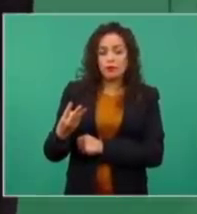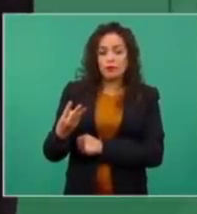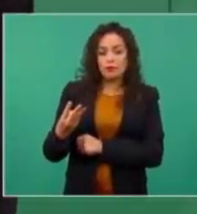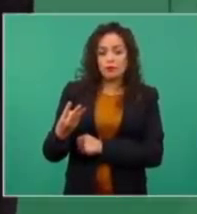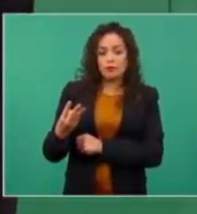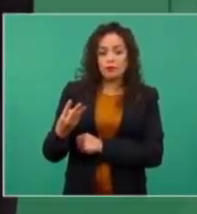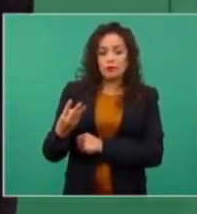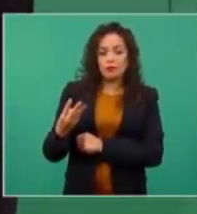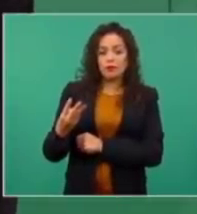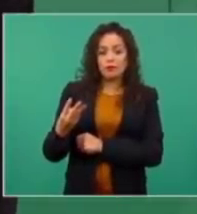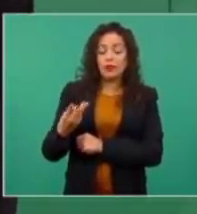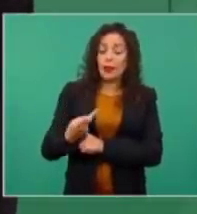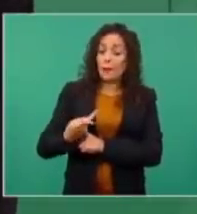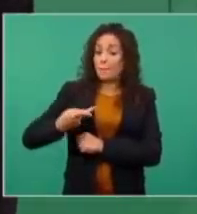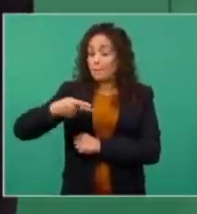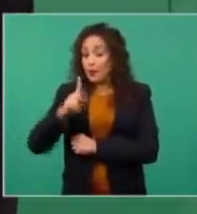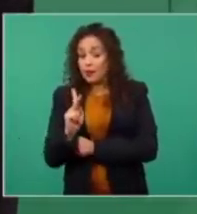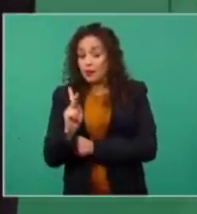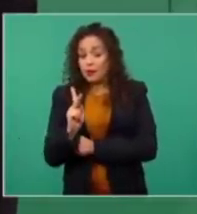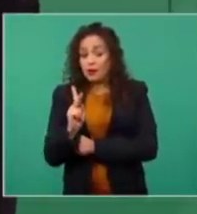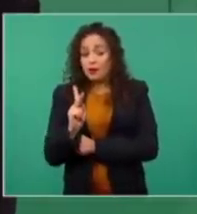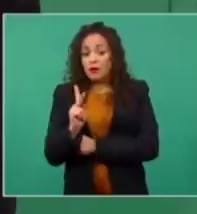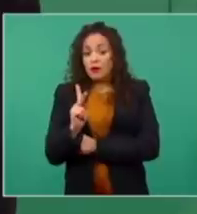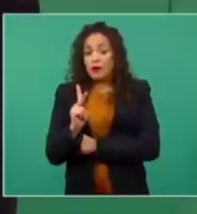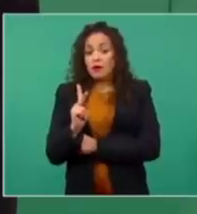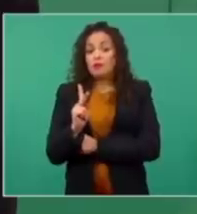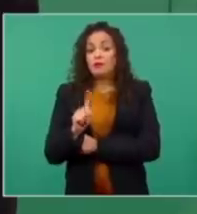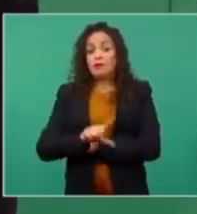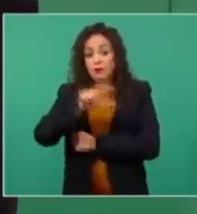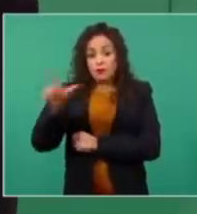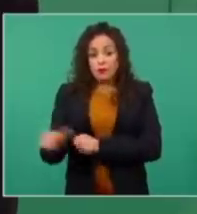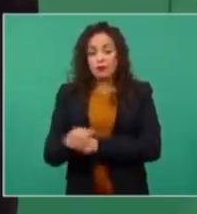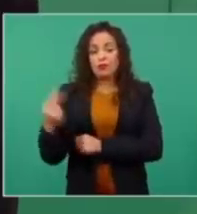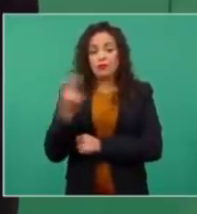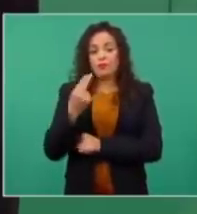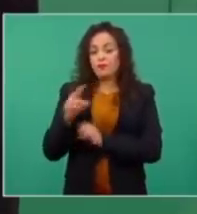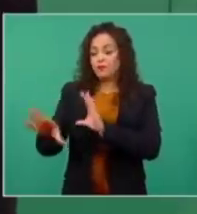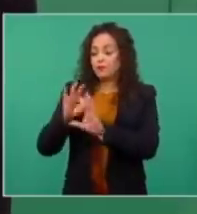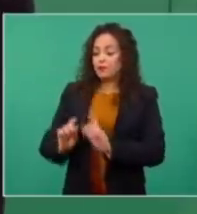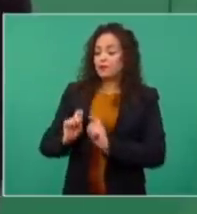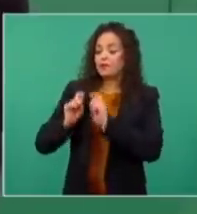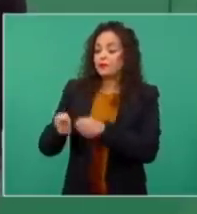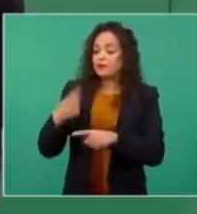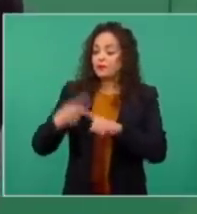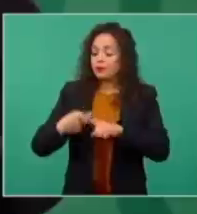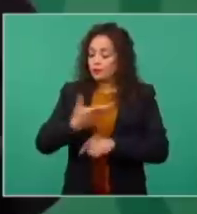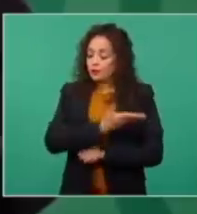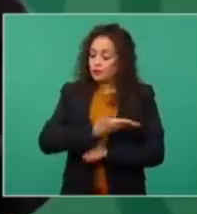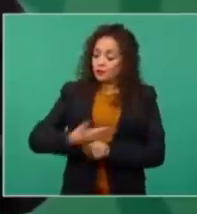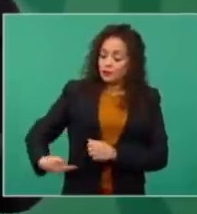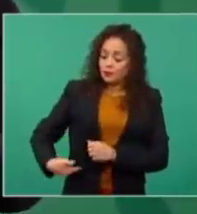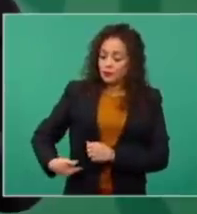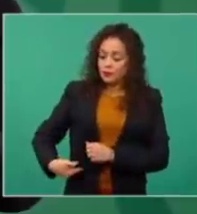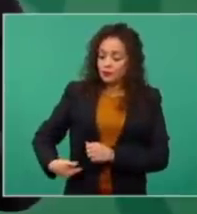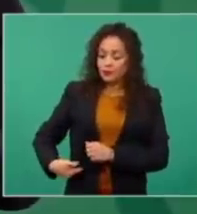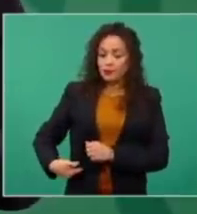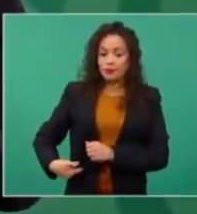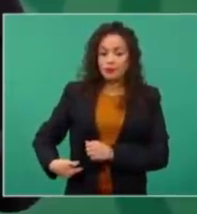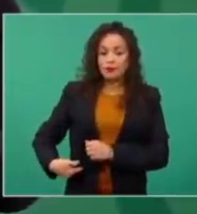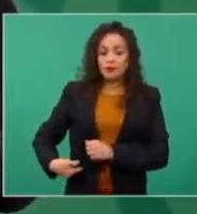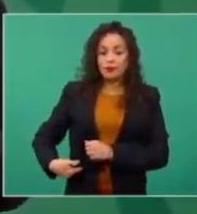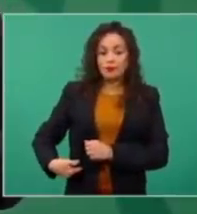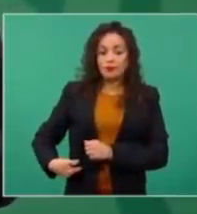nombrar al presidente el equivalente a